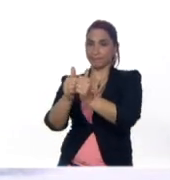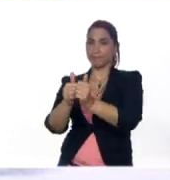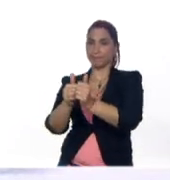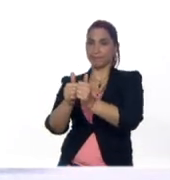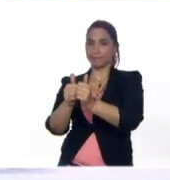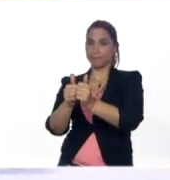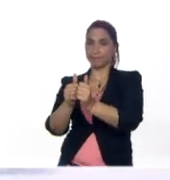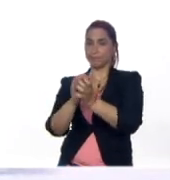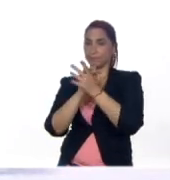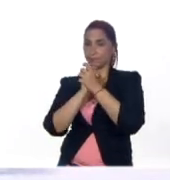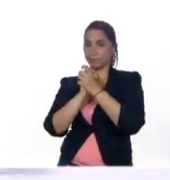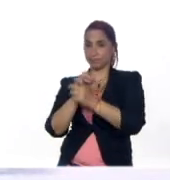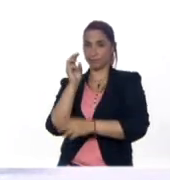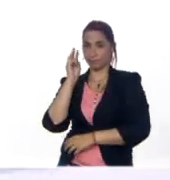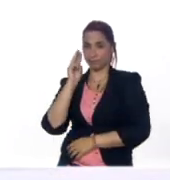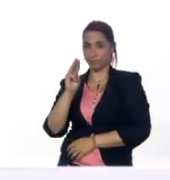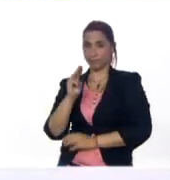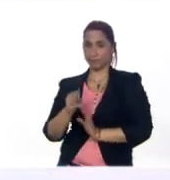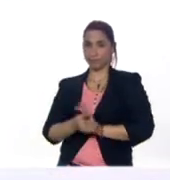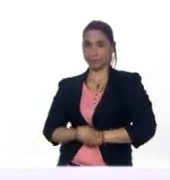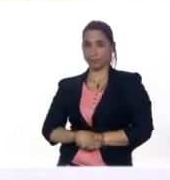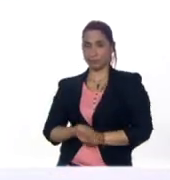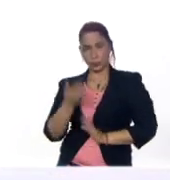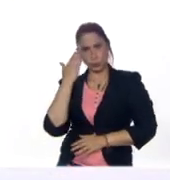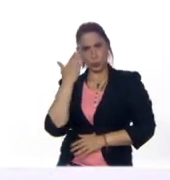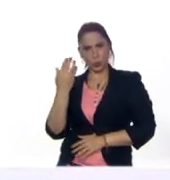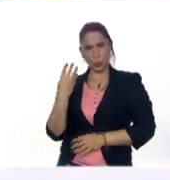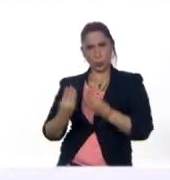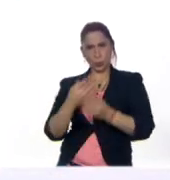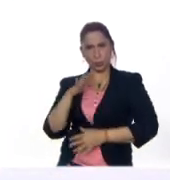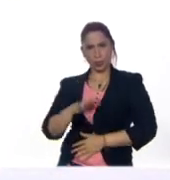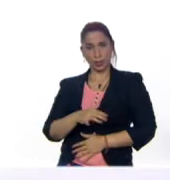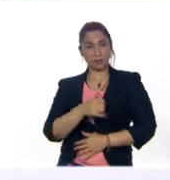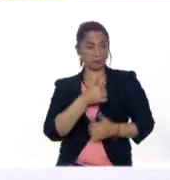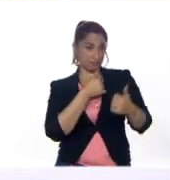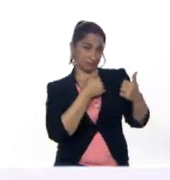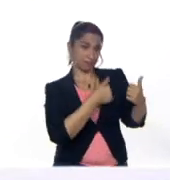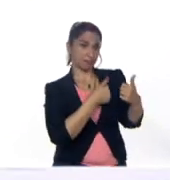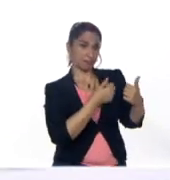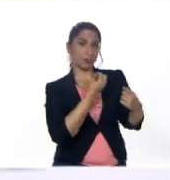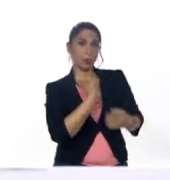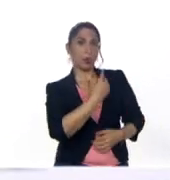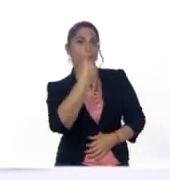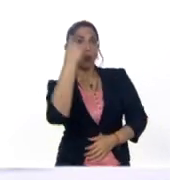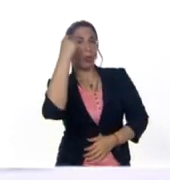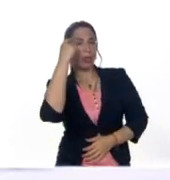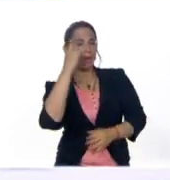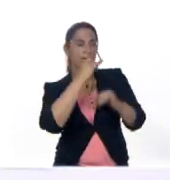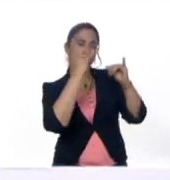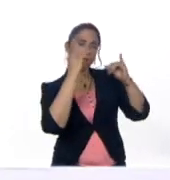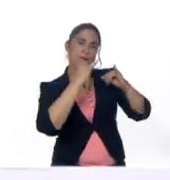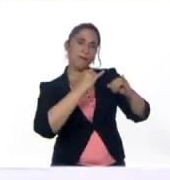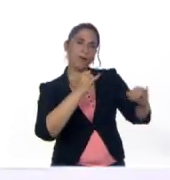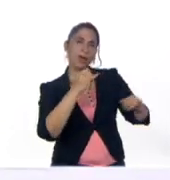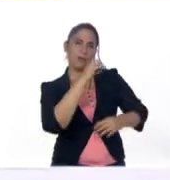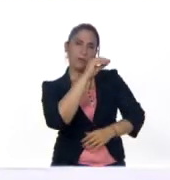colega Belkis Túnez hola Belkis ¿cómo estás? hola Janet muy buenos días feliz y bendecido viernes